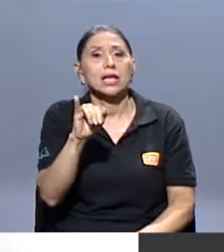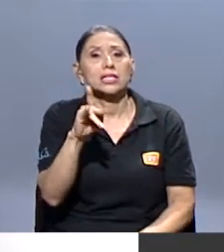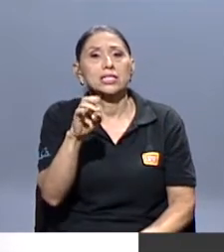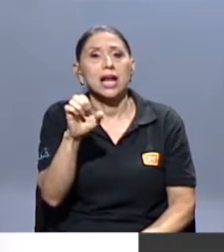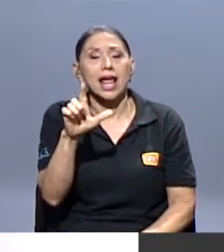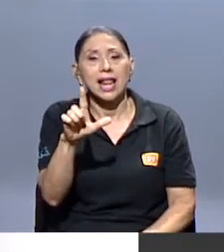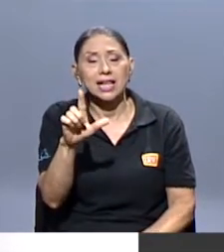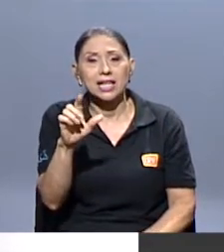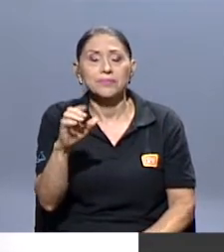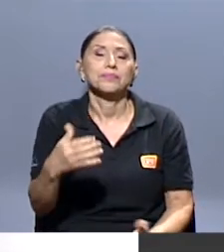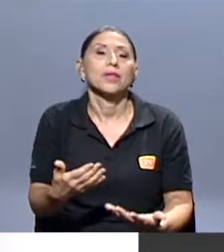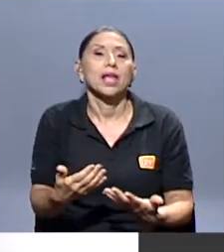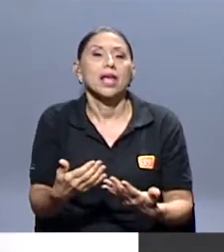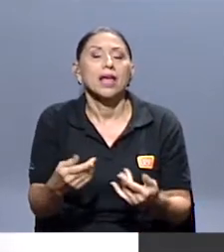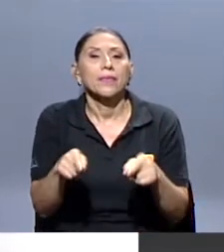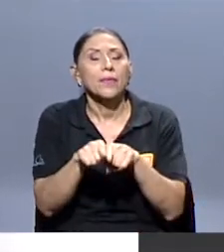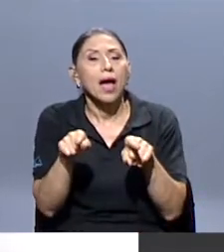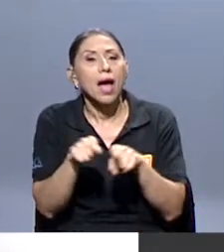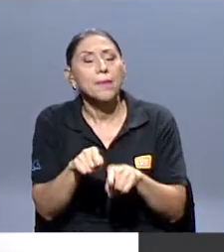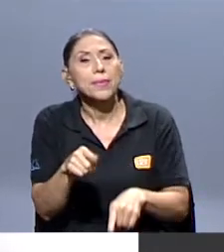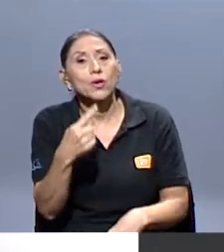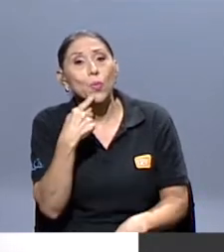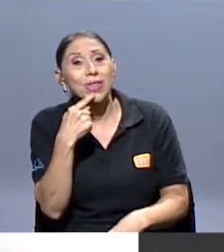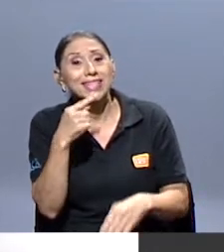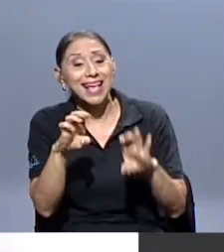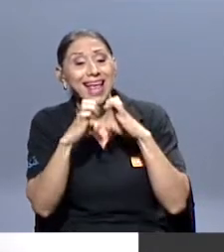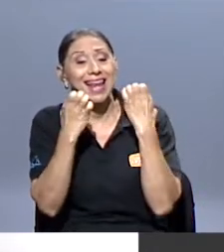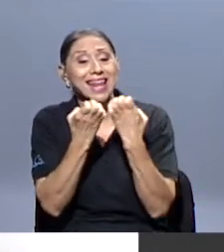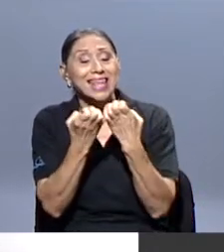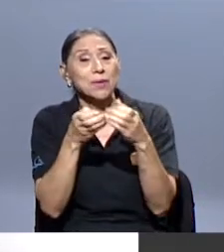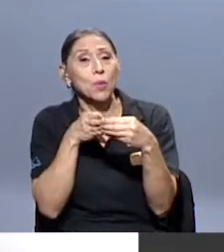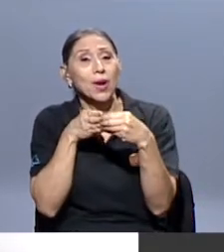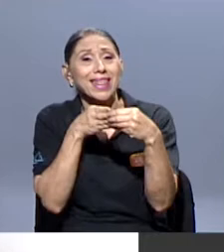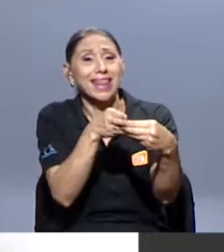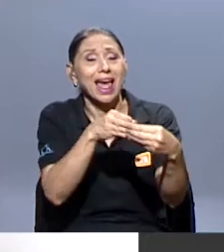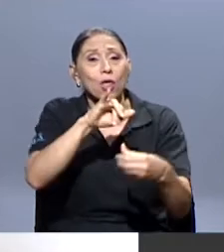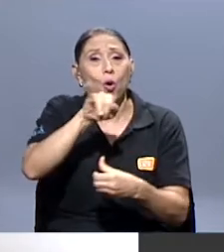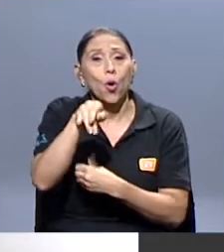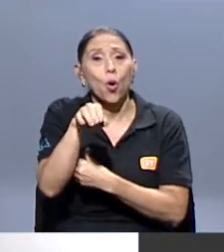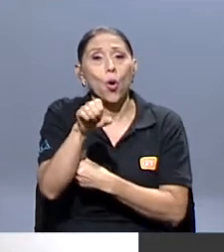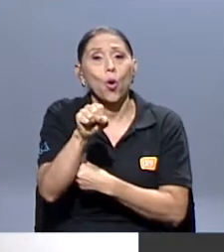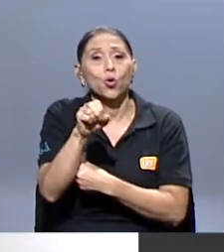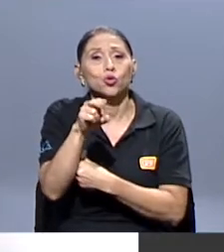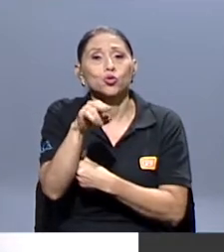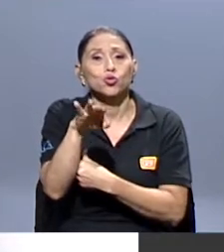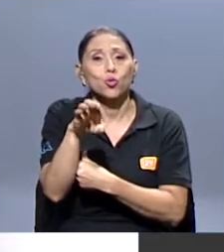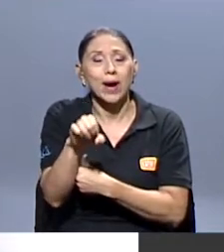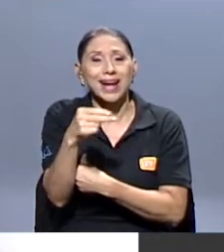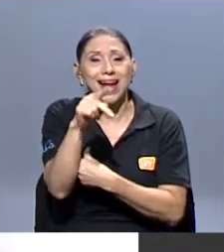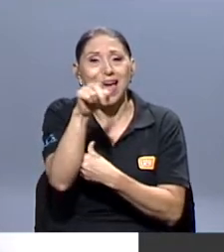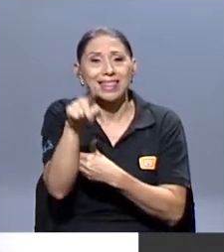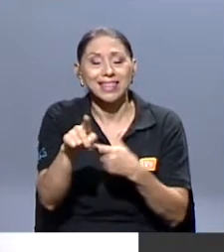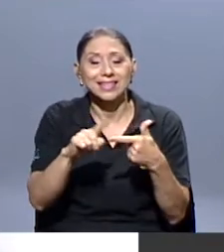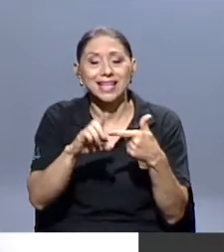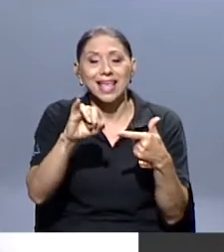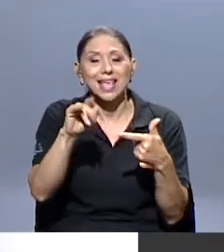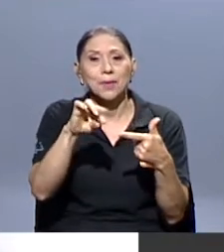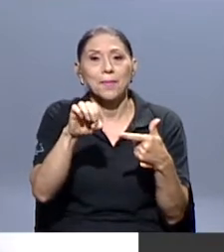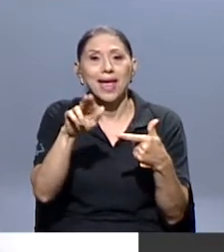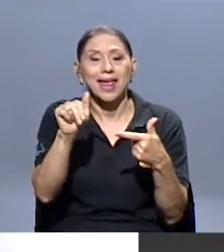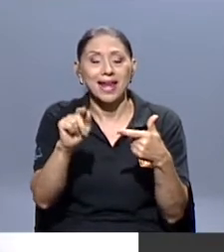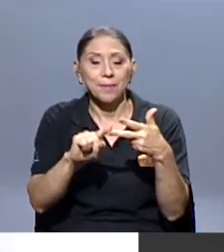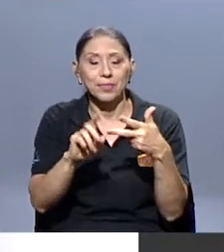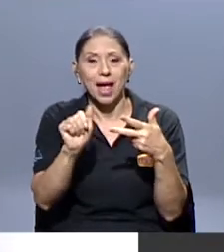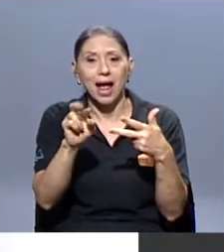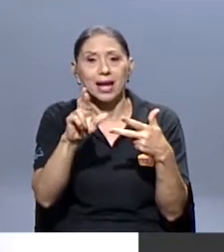Como decías también, el equipo liderado por José Hernández, Jimena, Araya y, bueno, un